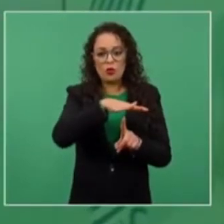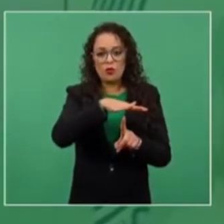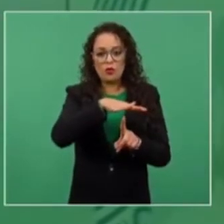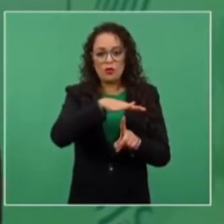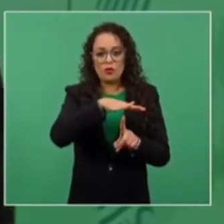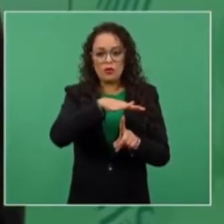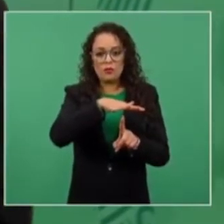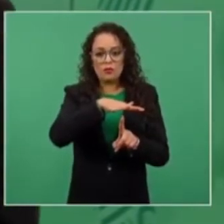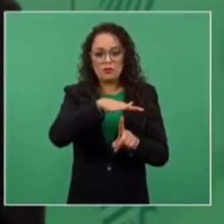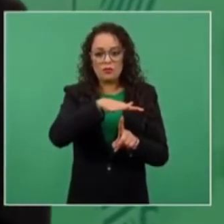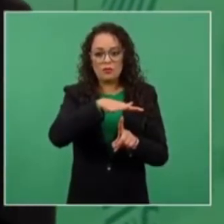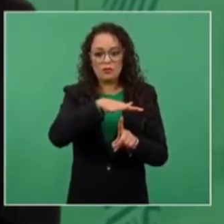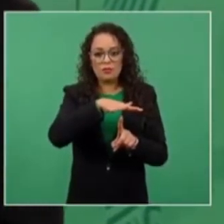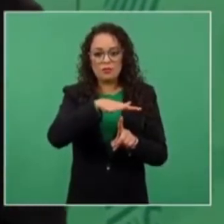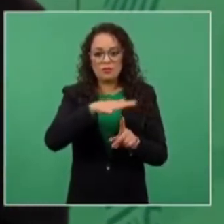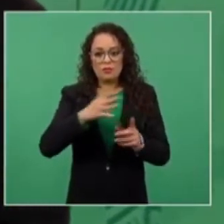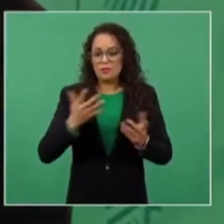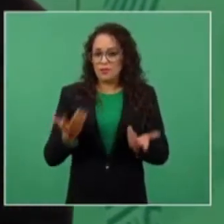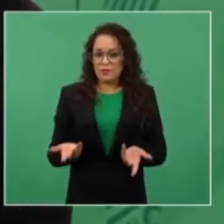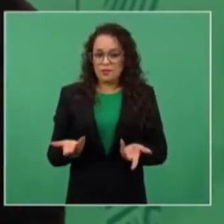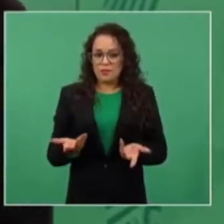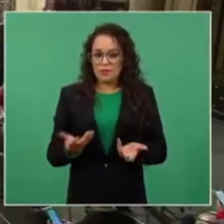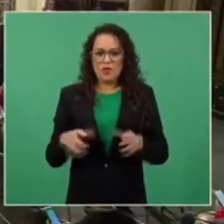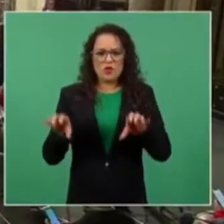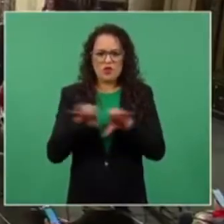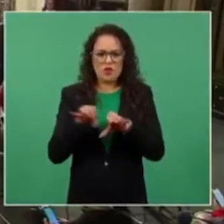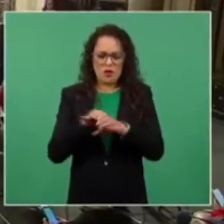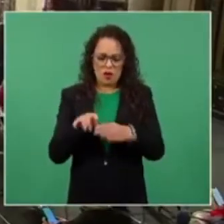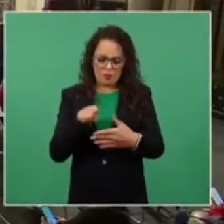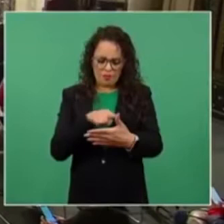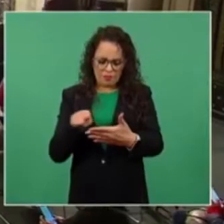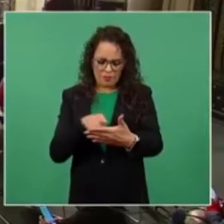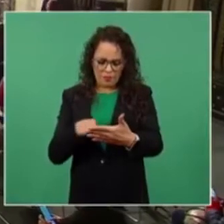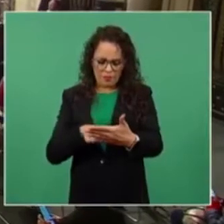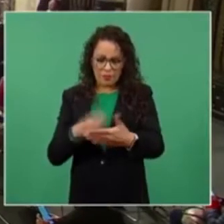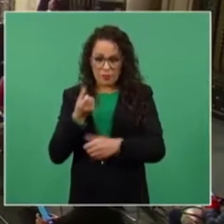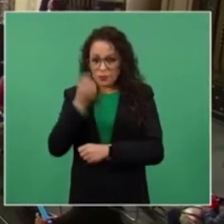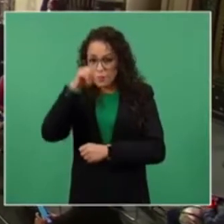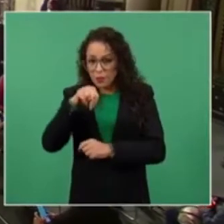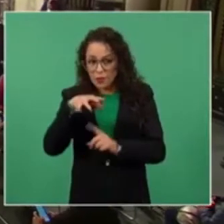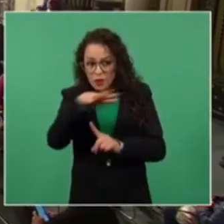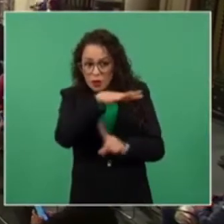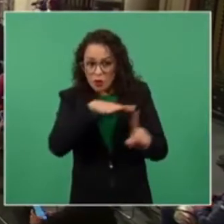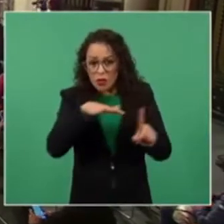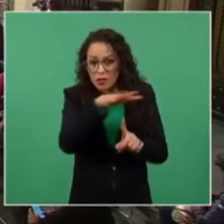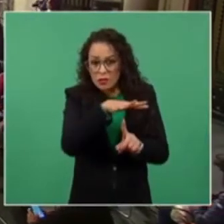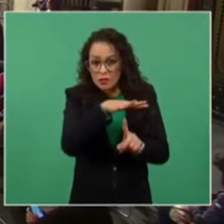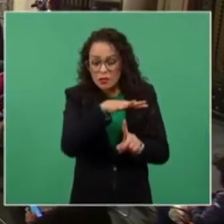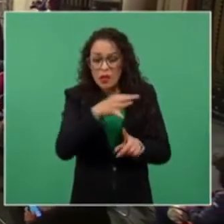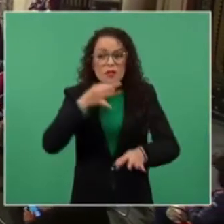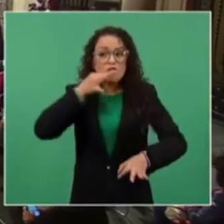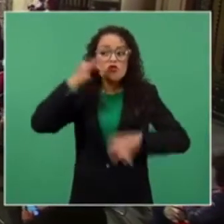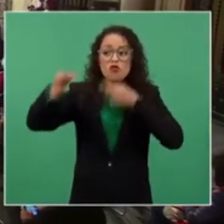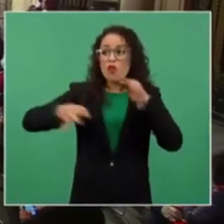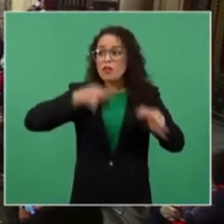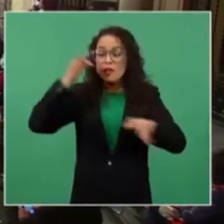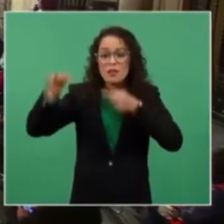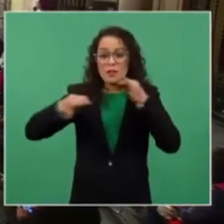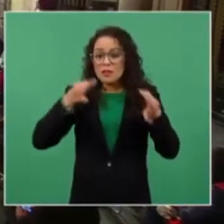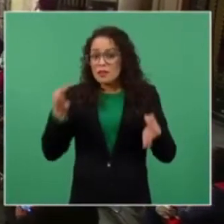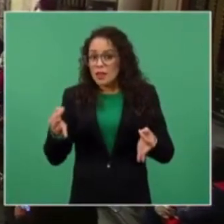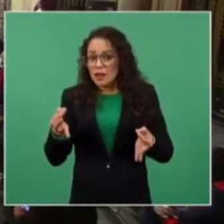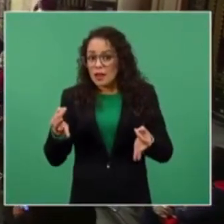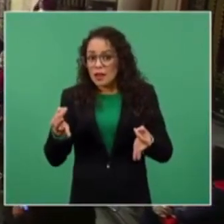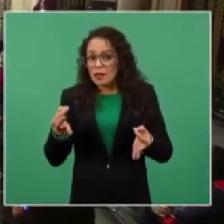No hay texto sin contexto, no puede haber una noticia sin una